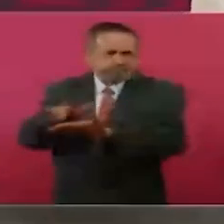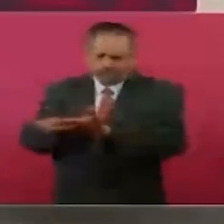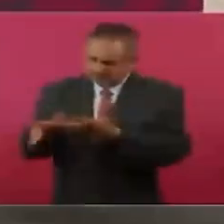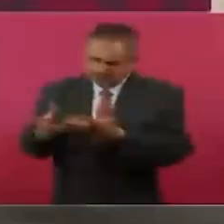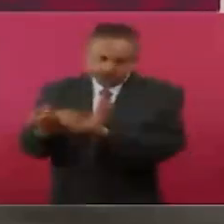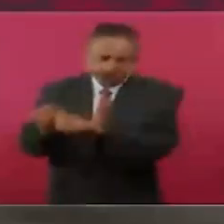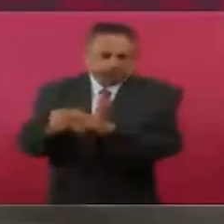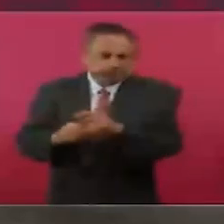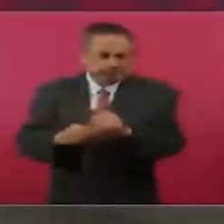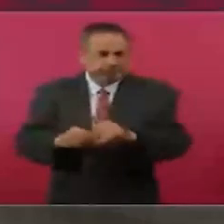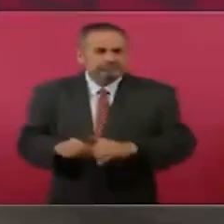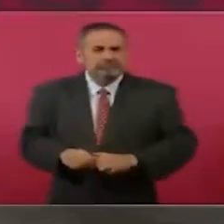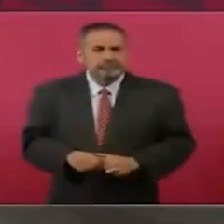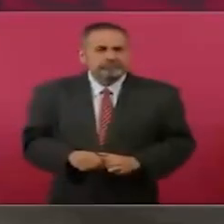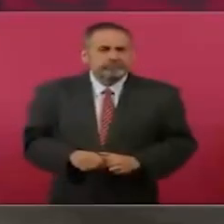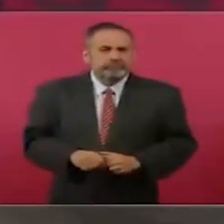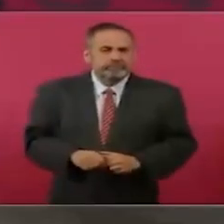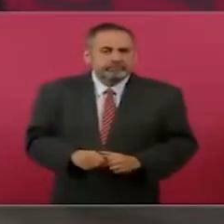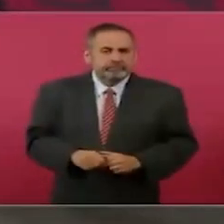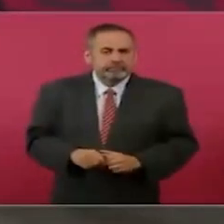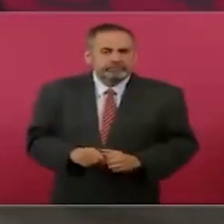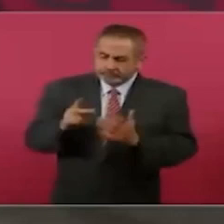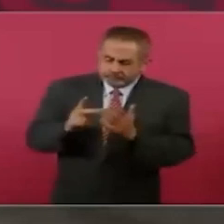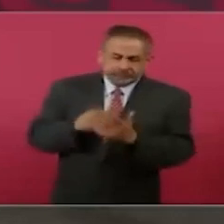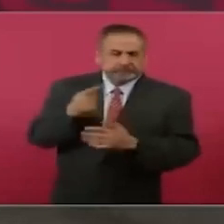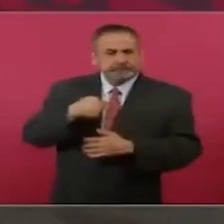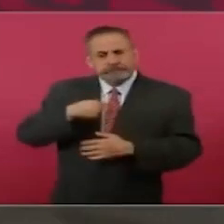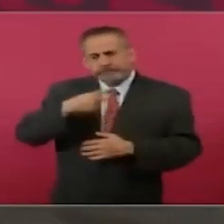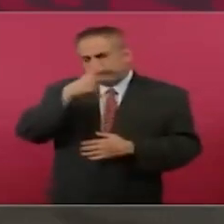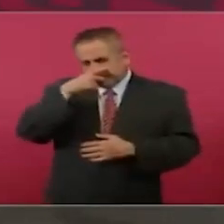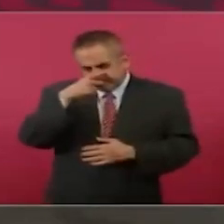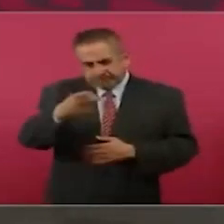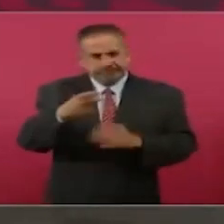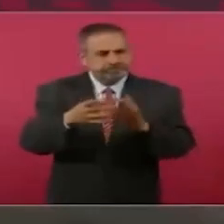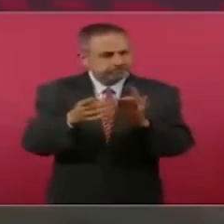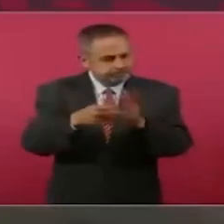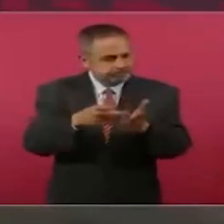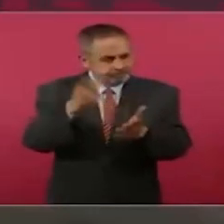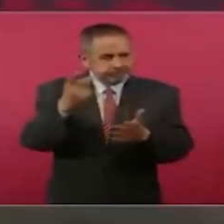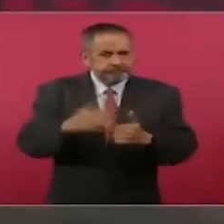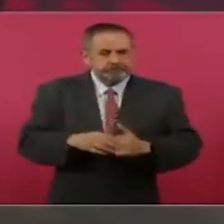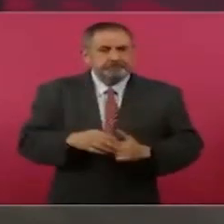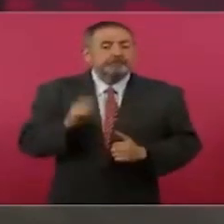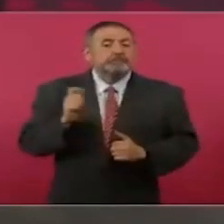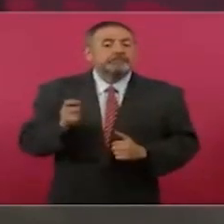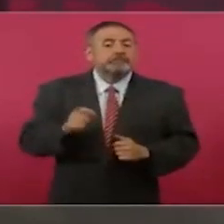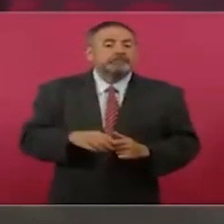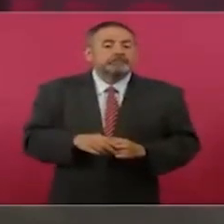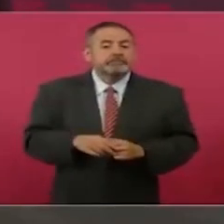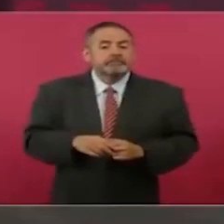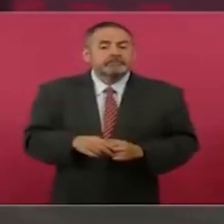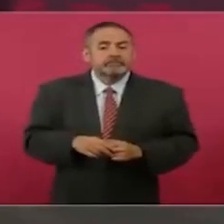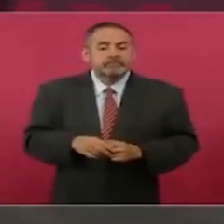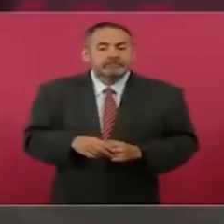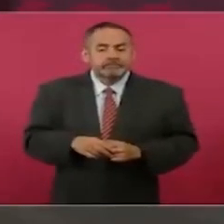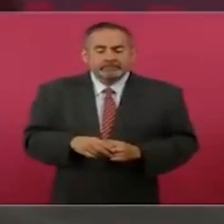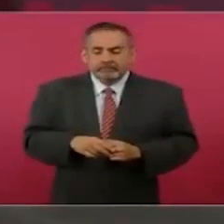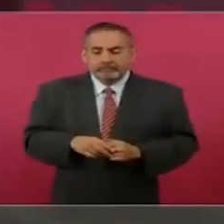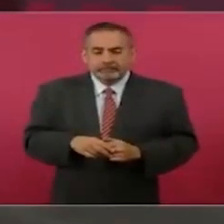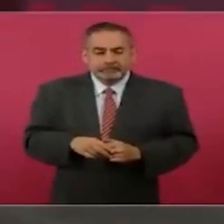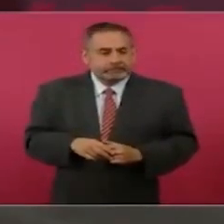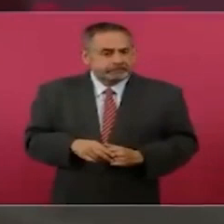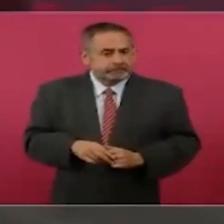reitero, fue una hazaña